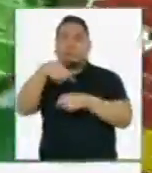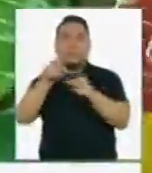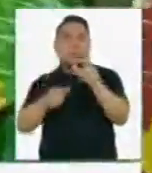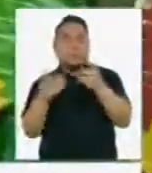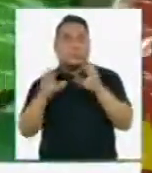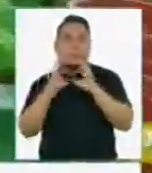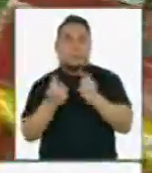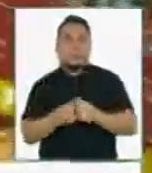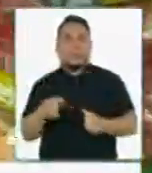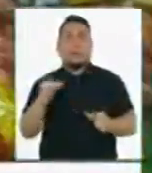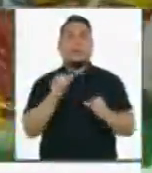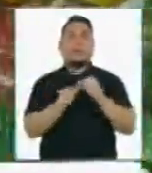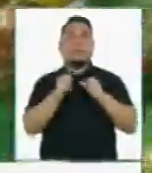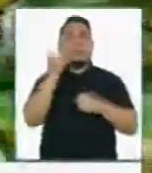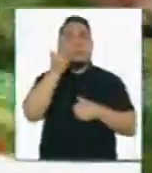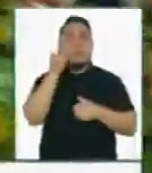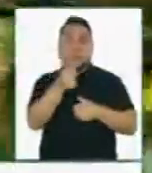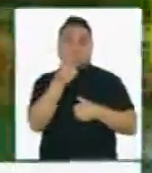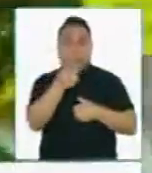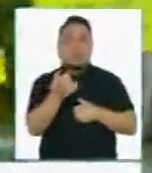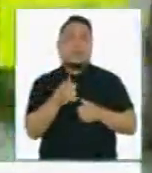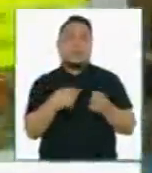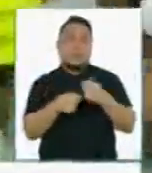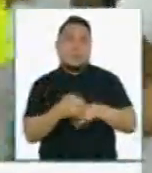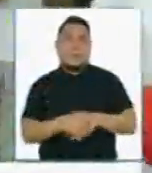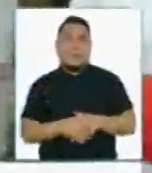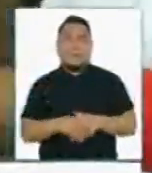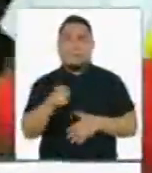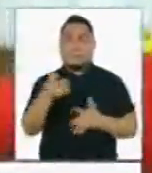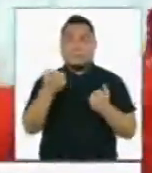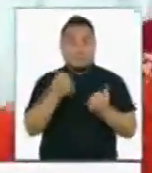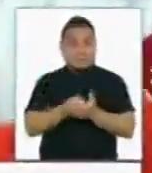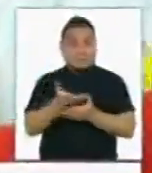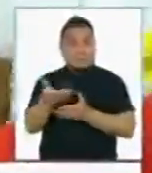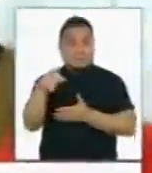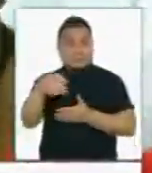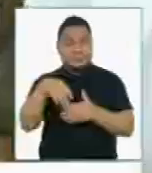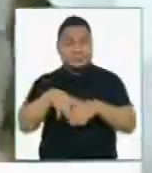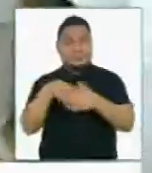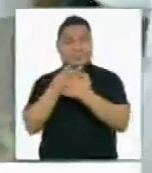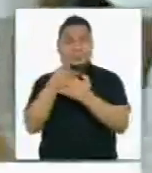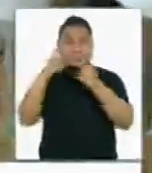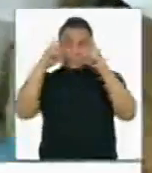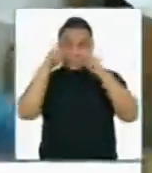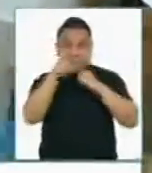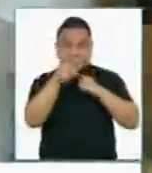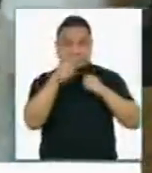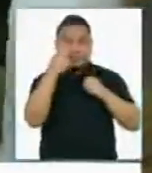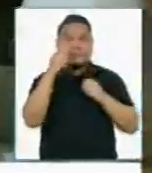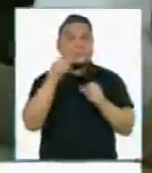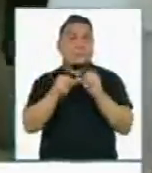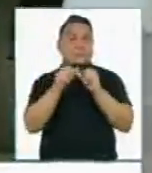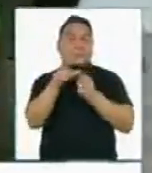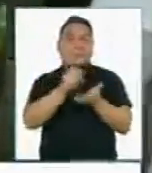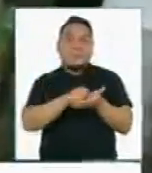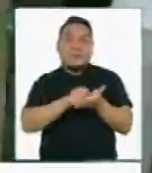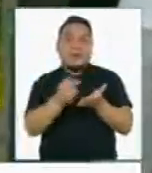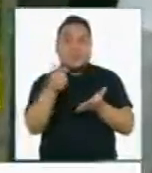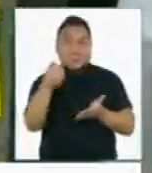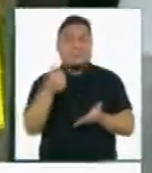conjunto. Ahí están los teléfonos, los estamos viendo también para expenderlos. Si usted quiere adquirirlos acá, tome, fotografía la imagen, anote rápido.